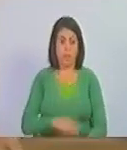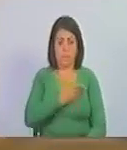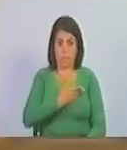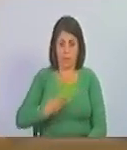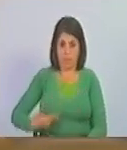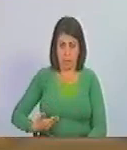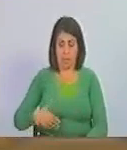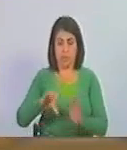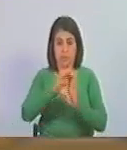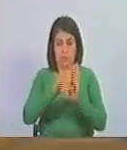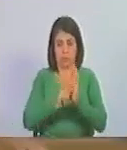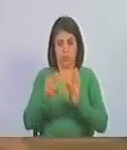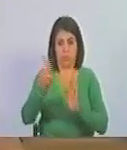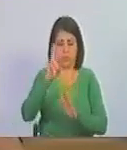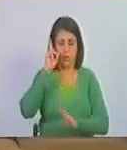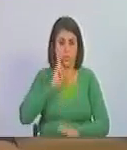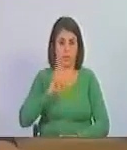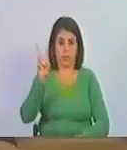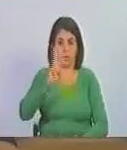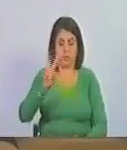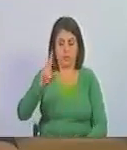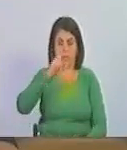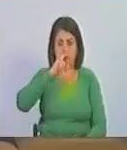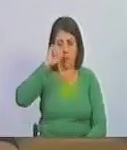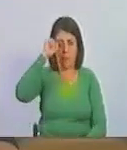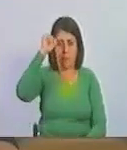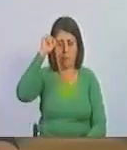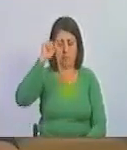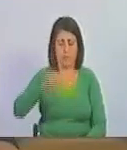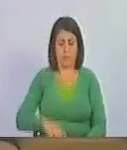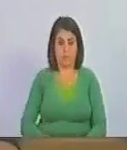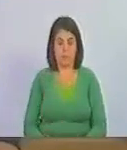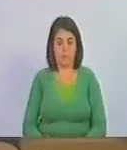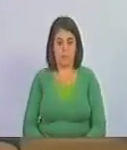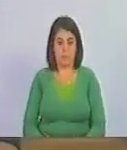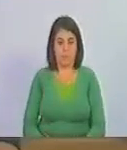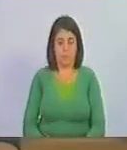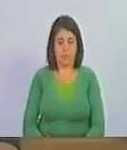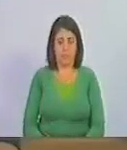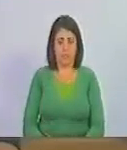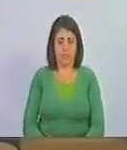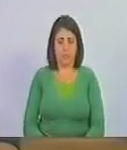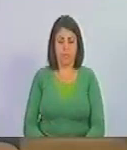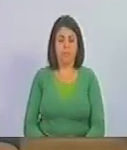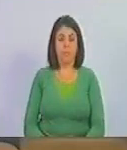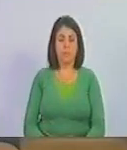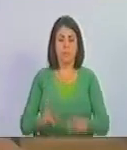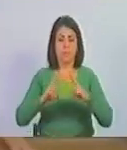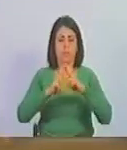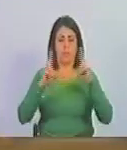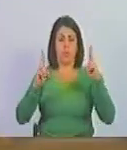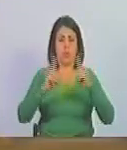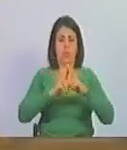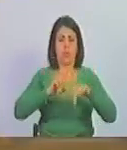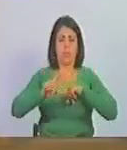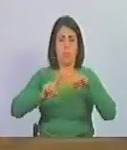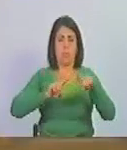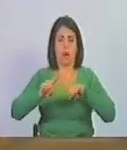presidente constitucional de la República Bolivariana de Venezuela, Nicolás Maduro Moro, en el puente de mando